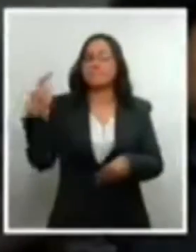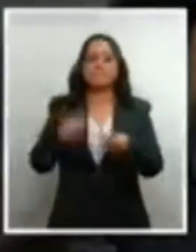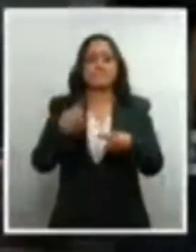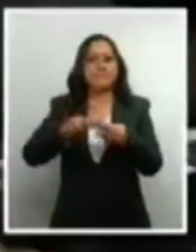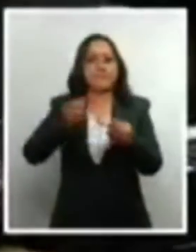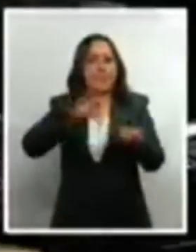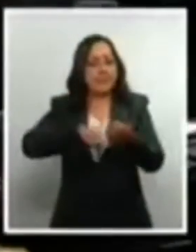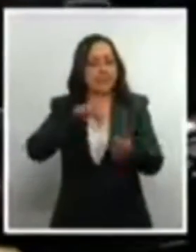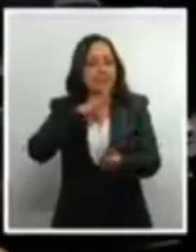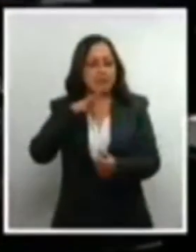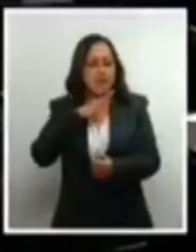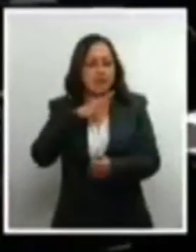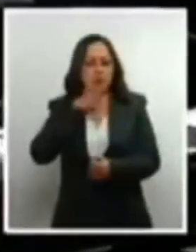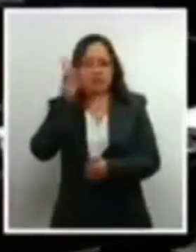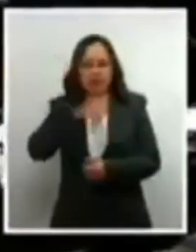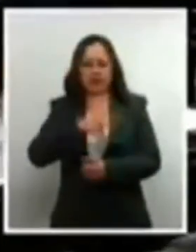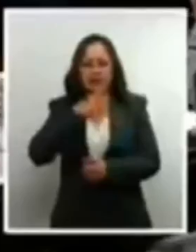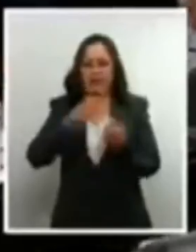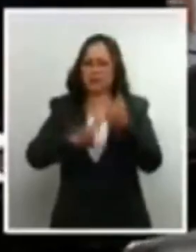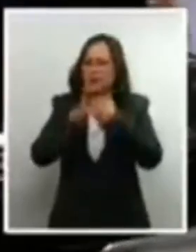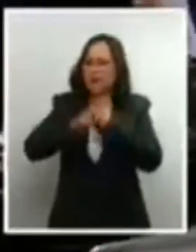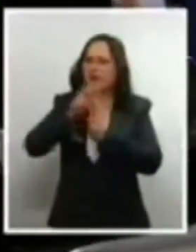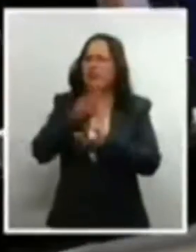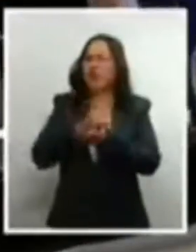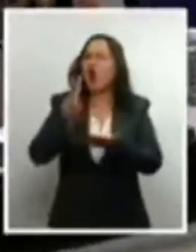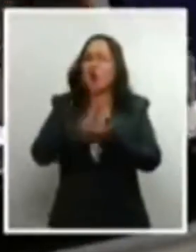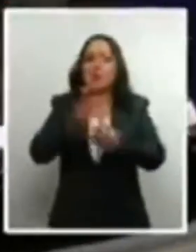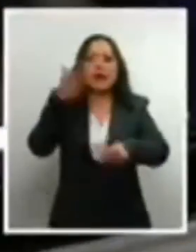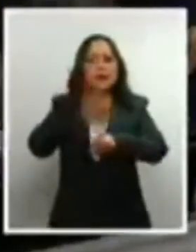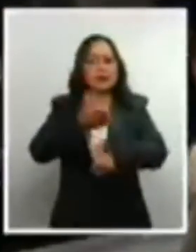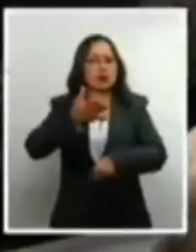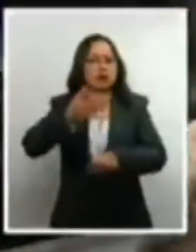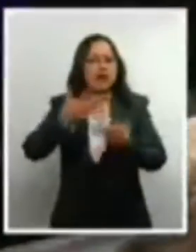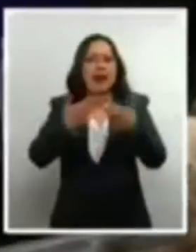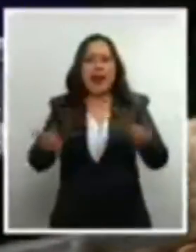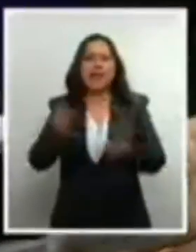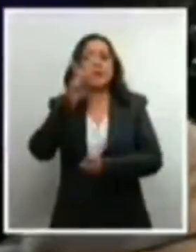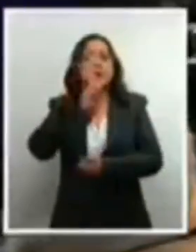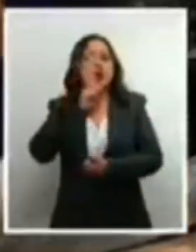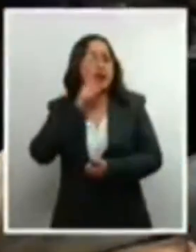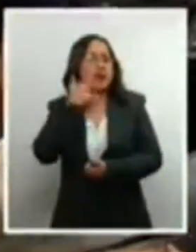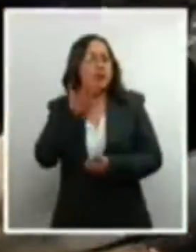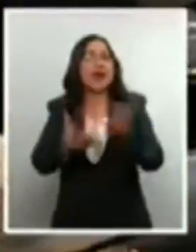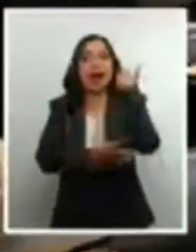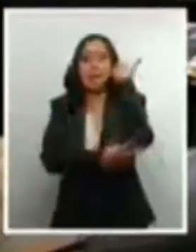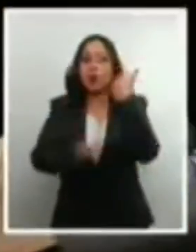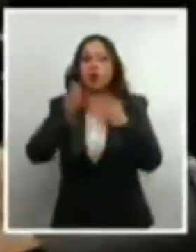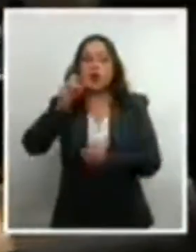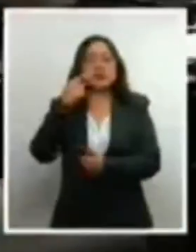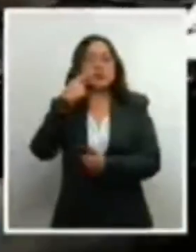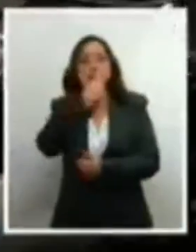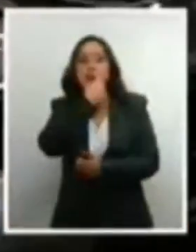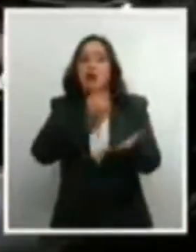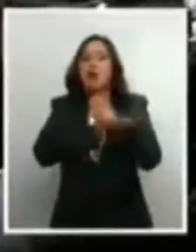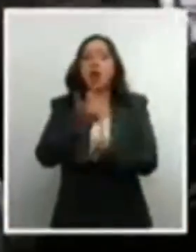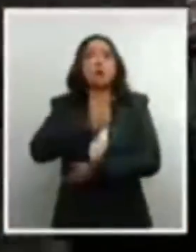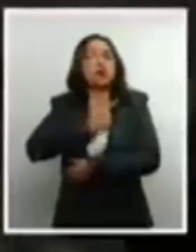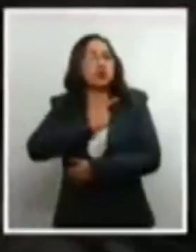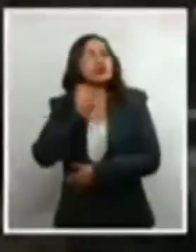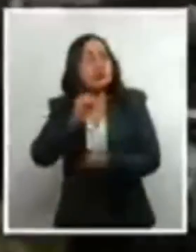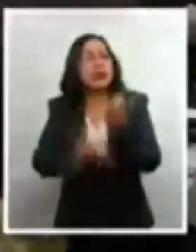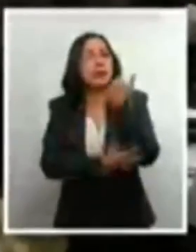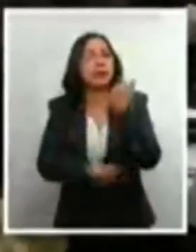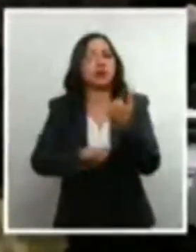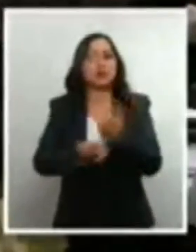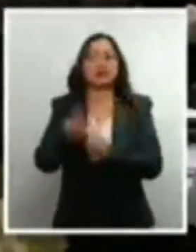de por sí un drama. Ninguna mujer interrumpe su embarazo por gusto, pero tener en perspectiva el derecho